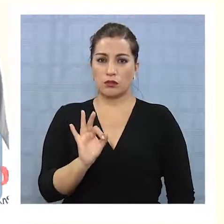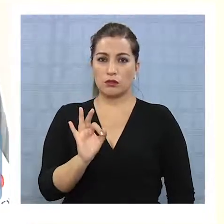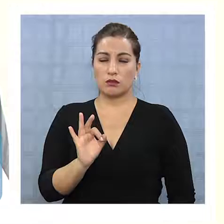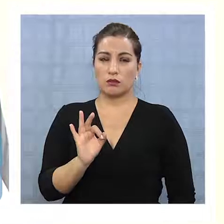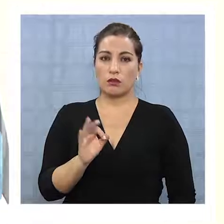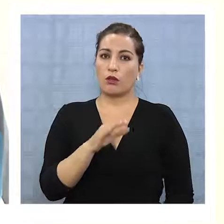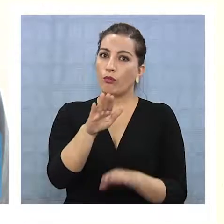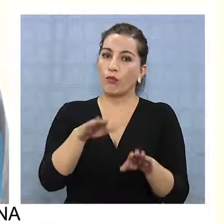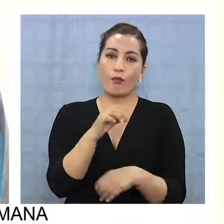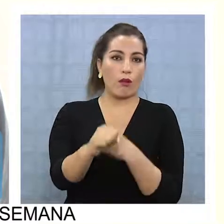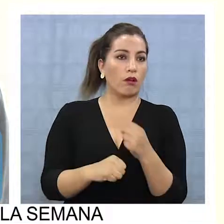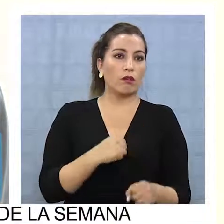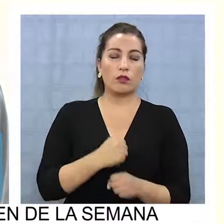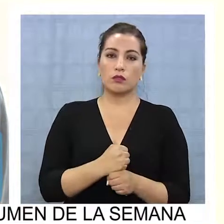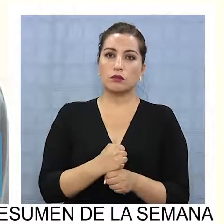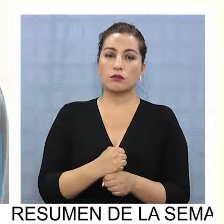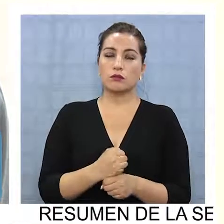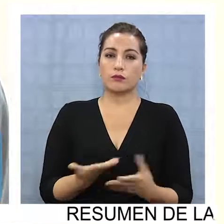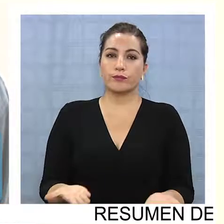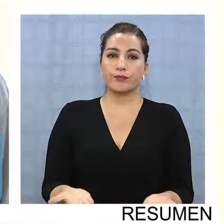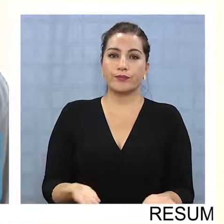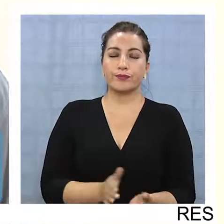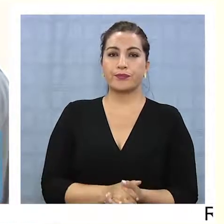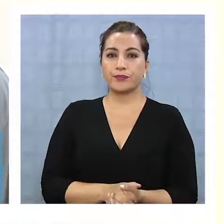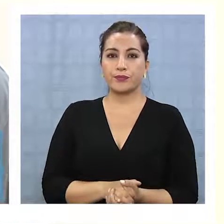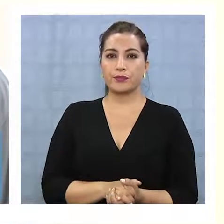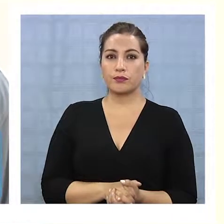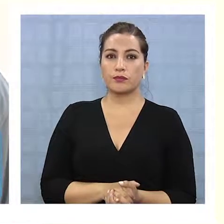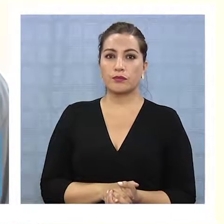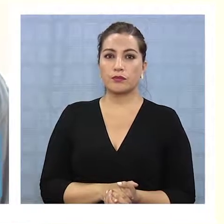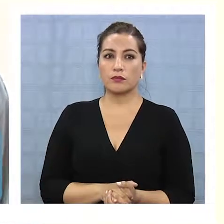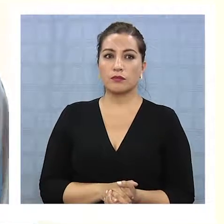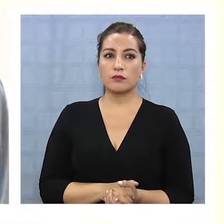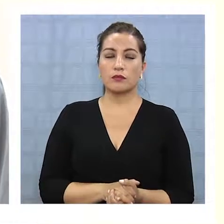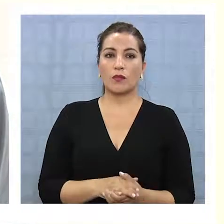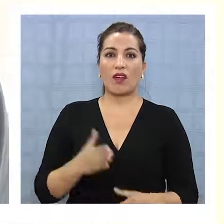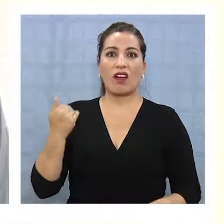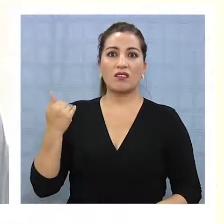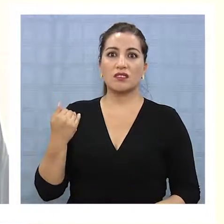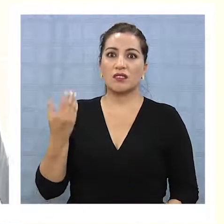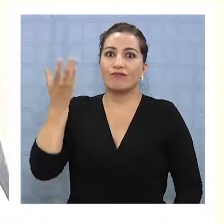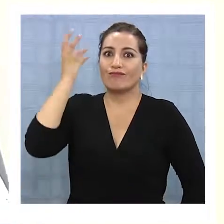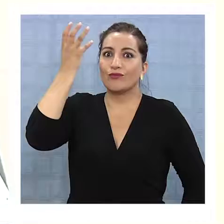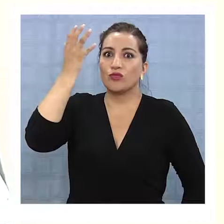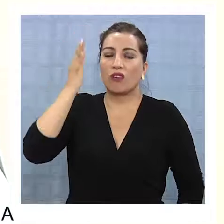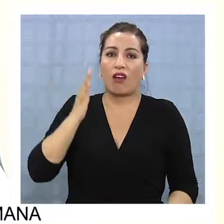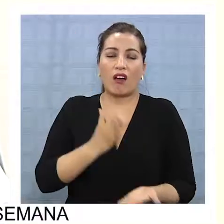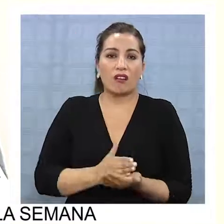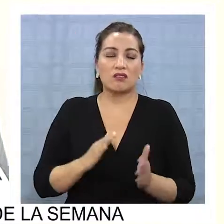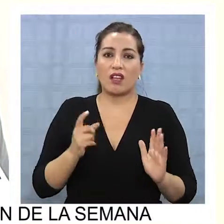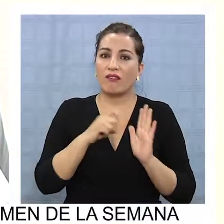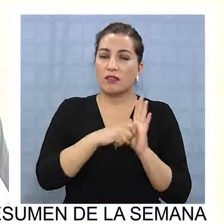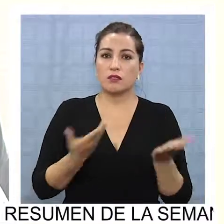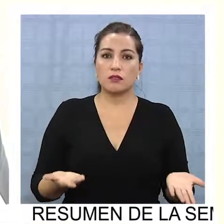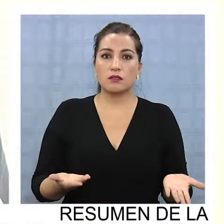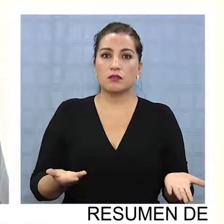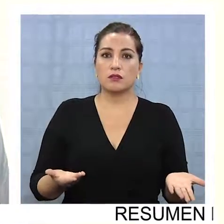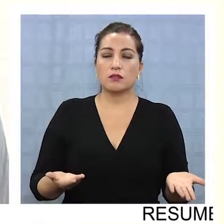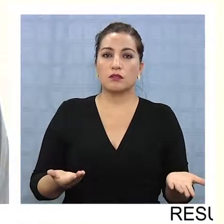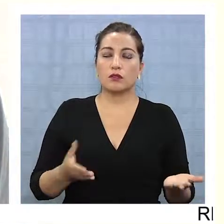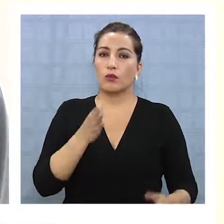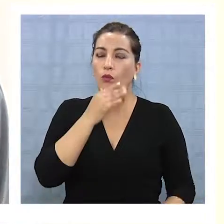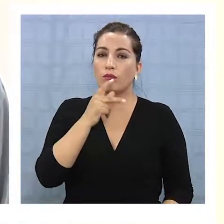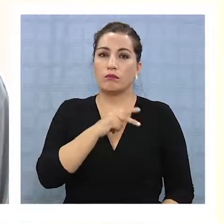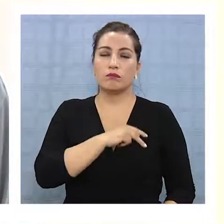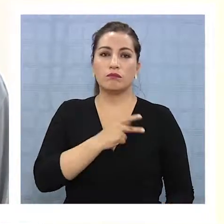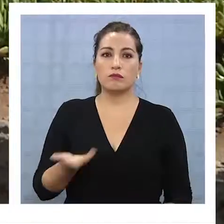por una razón que al principio yo no entiendo, hasta la fecha no nos dieron los premios